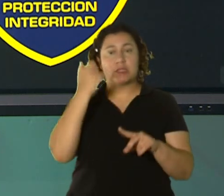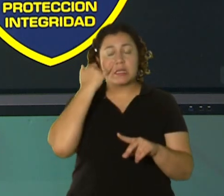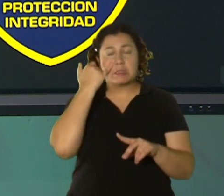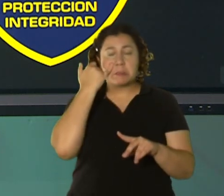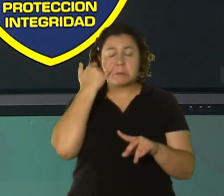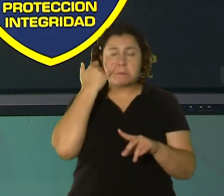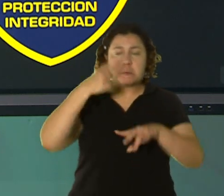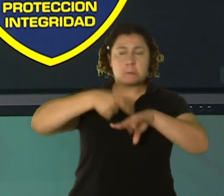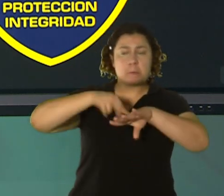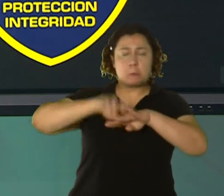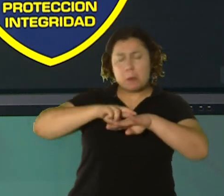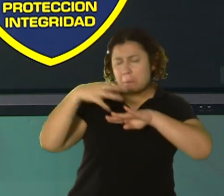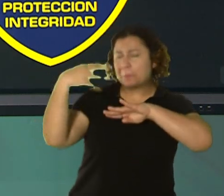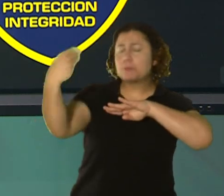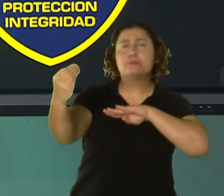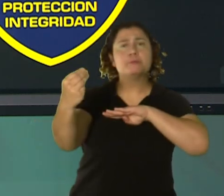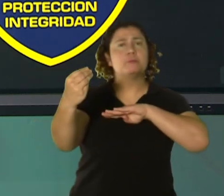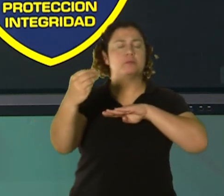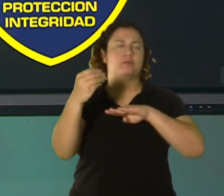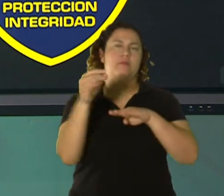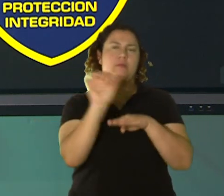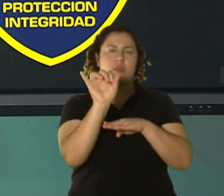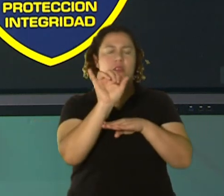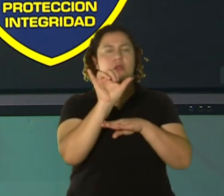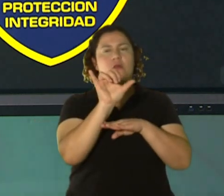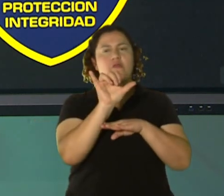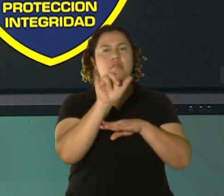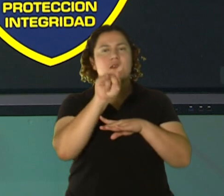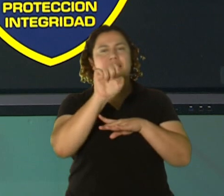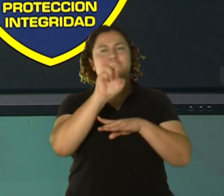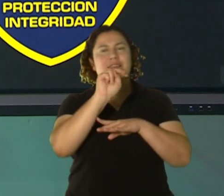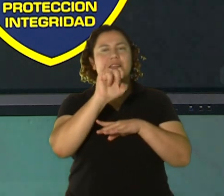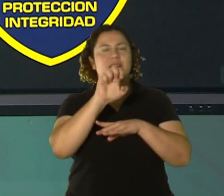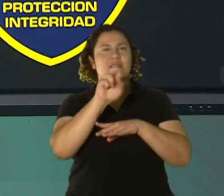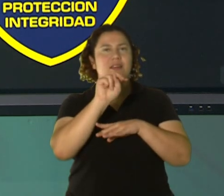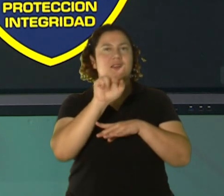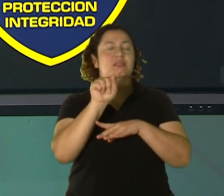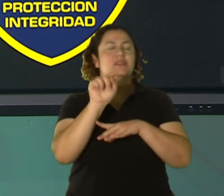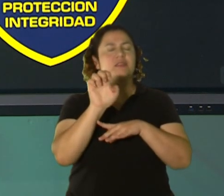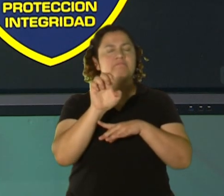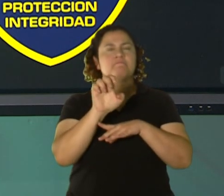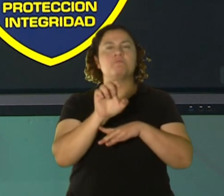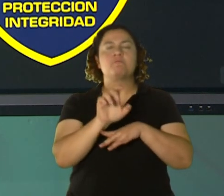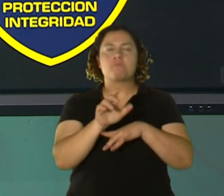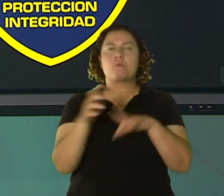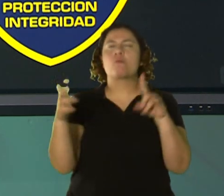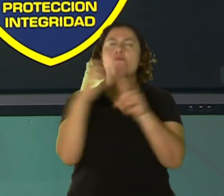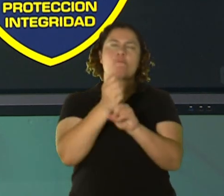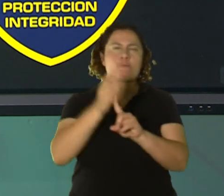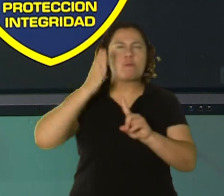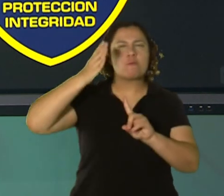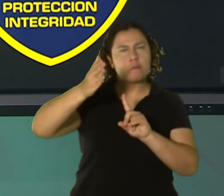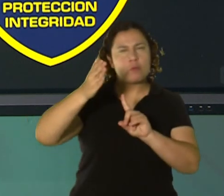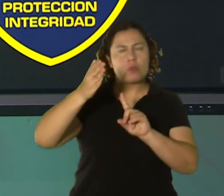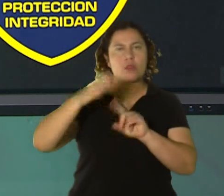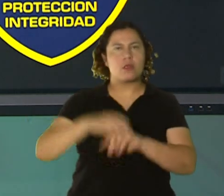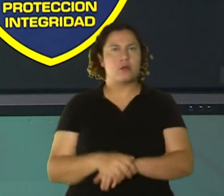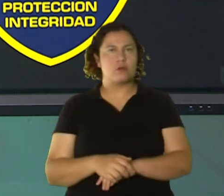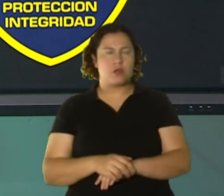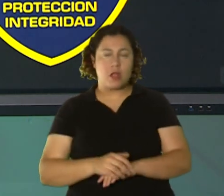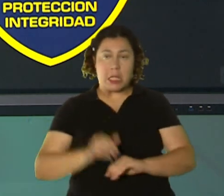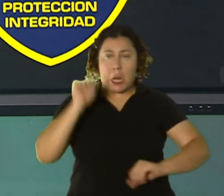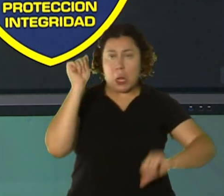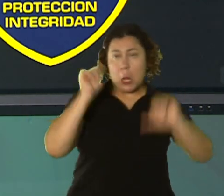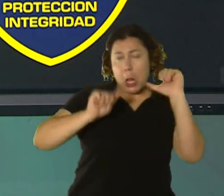Puerto Rico, como dice el Teniente Raúl Negrón, te vamos a arrestar. Que no quede la más mínima